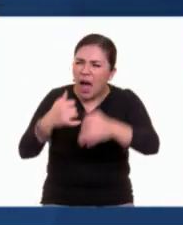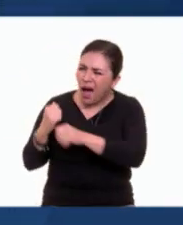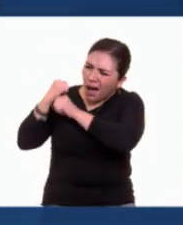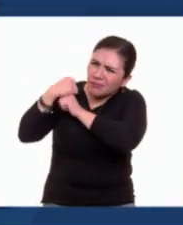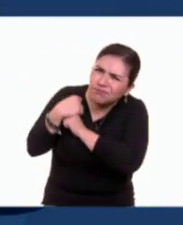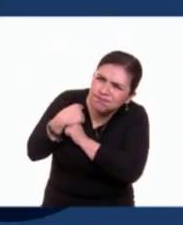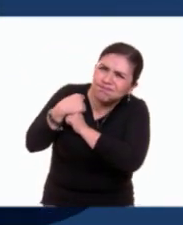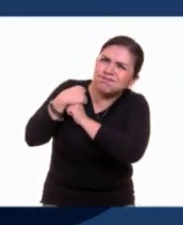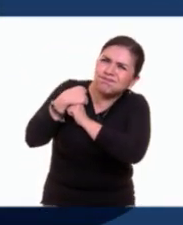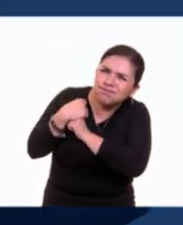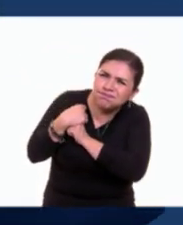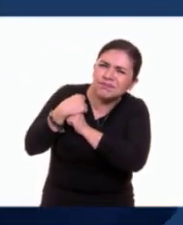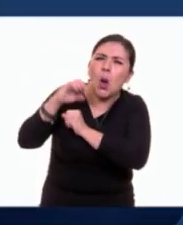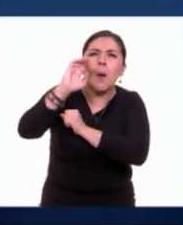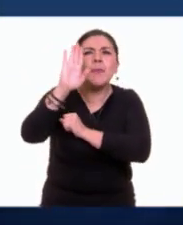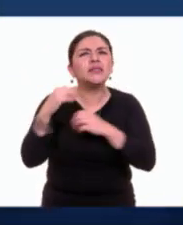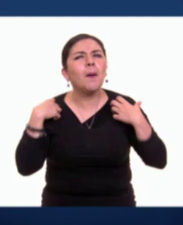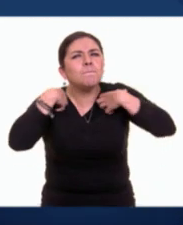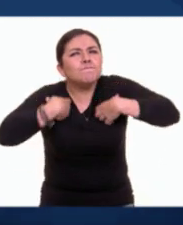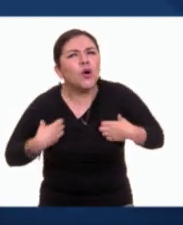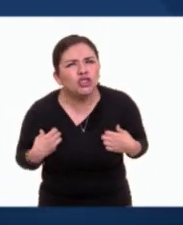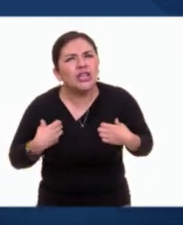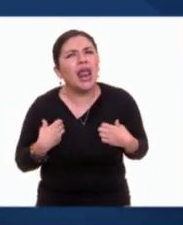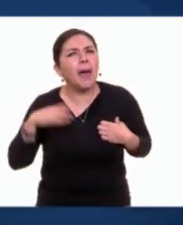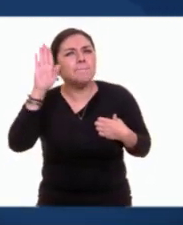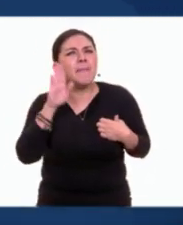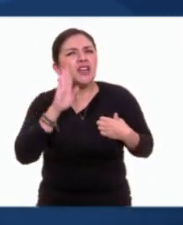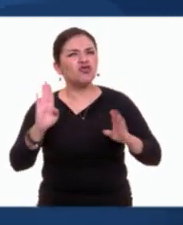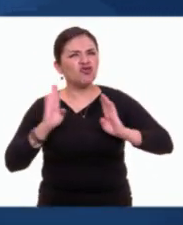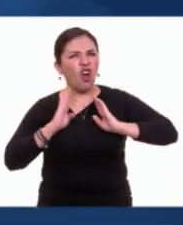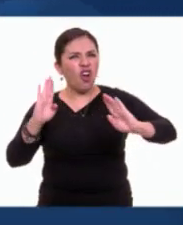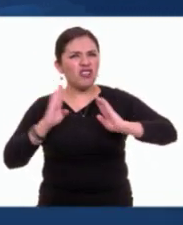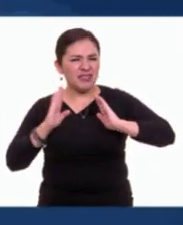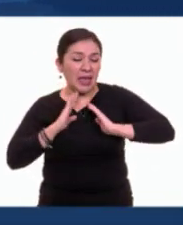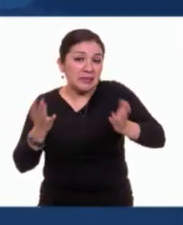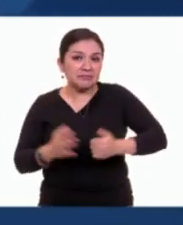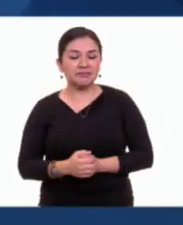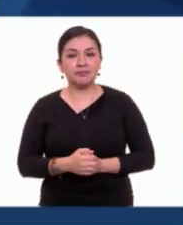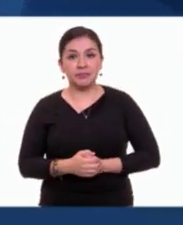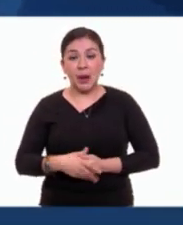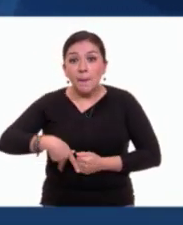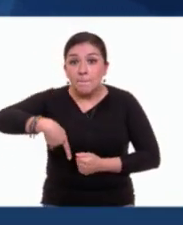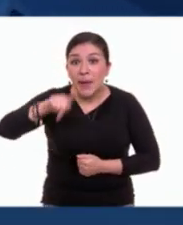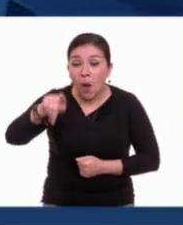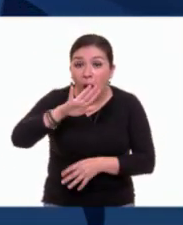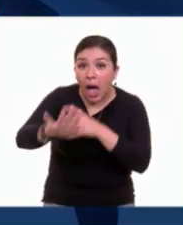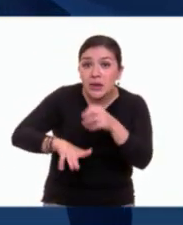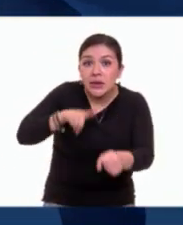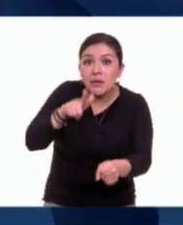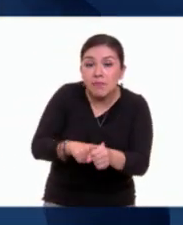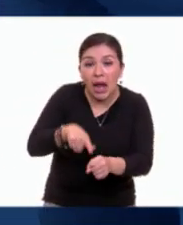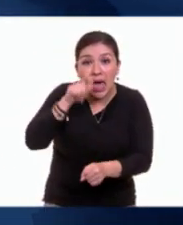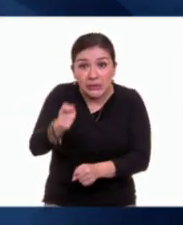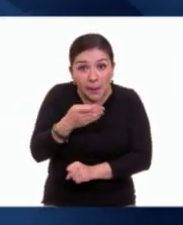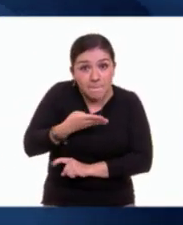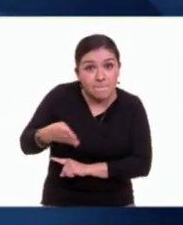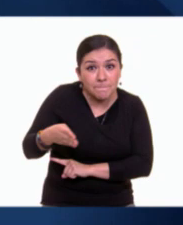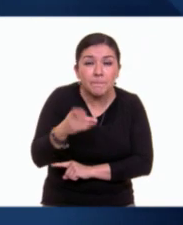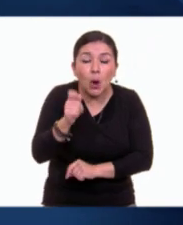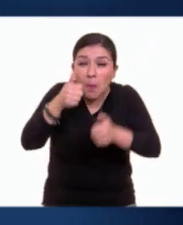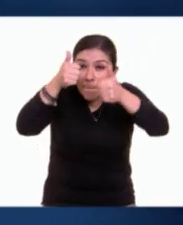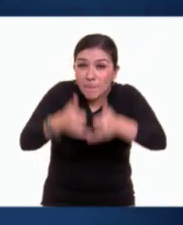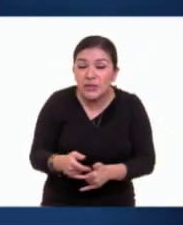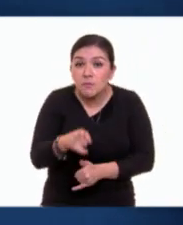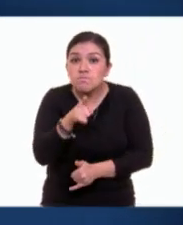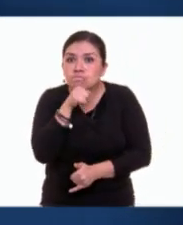carbón, o la mochila de un soldado de infantería romana. Pero el monstruoso animal no era un peso inerte.